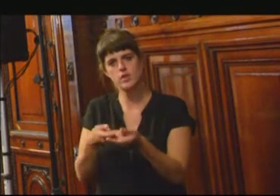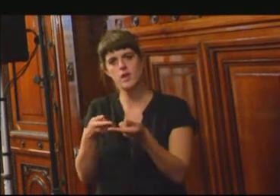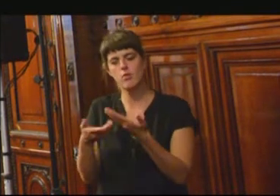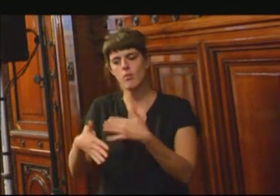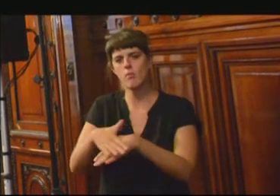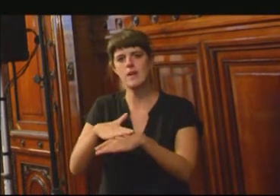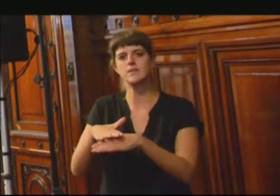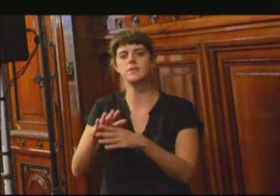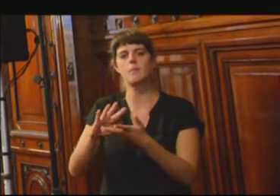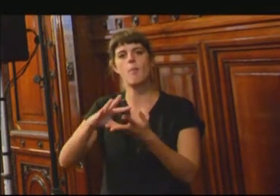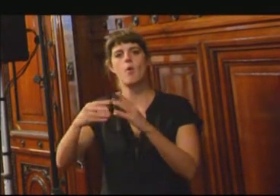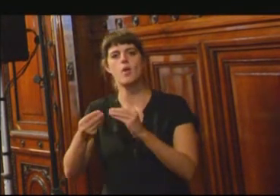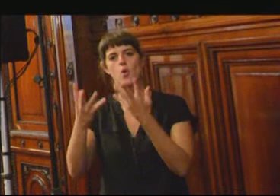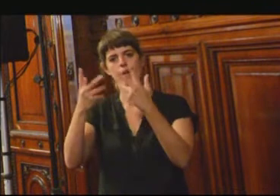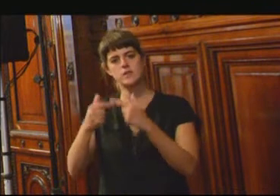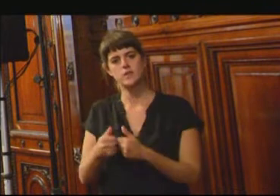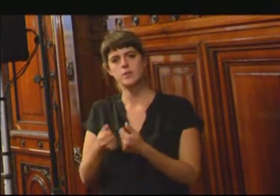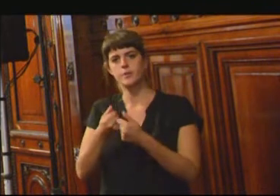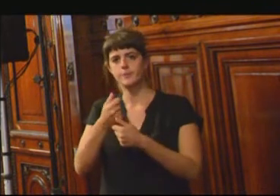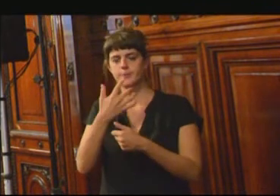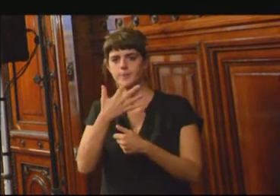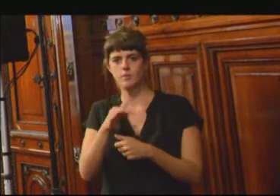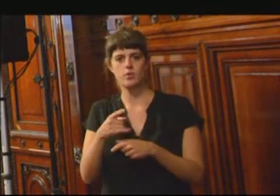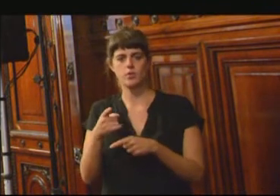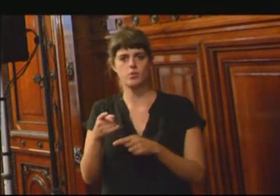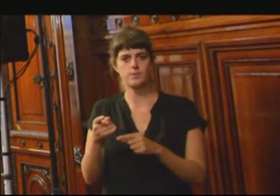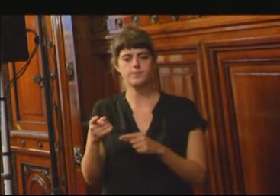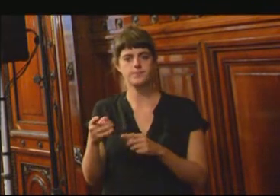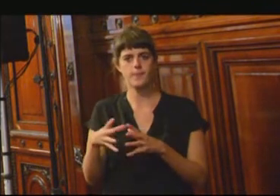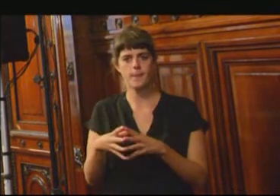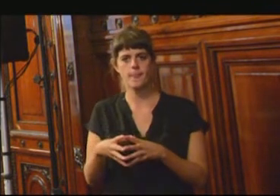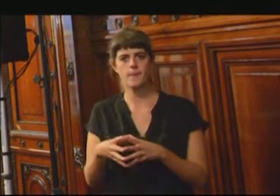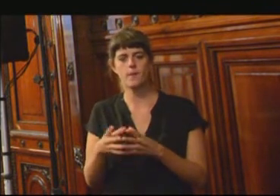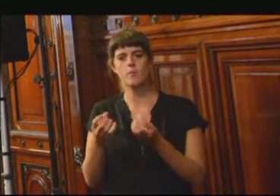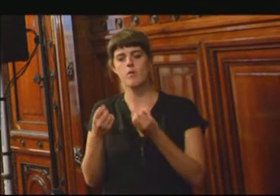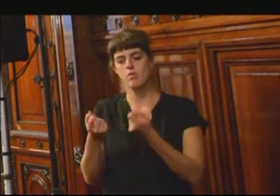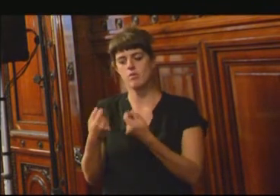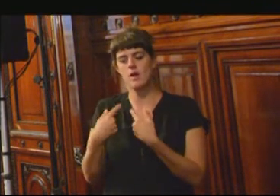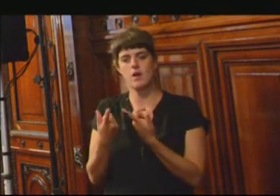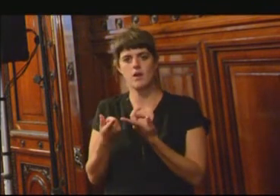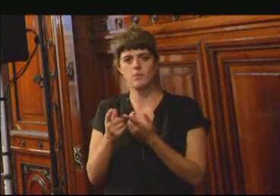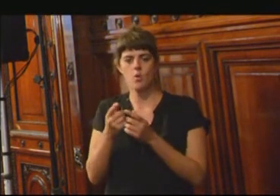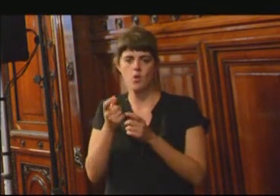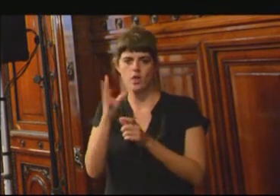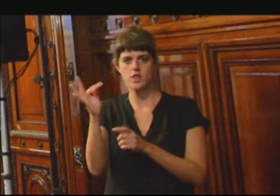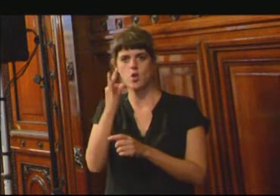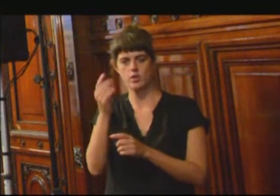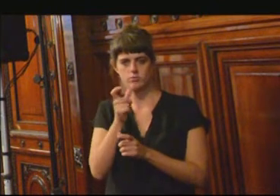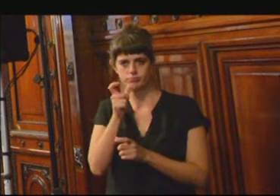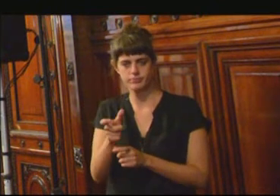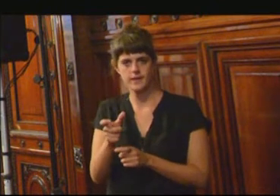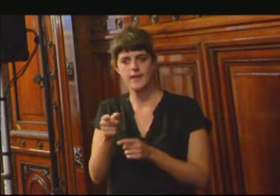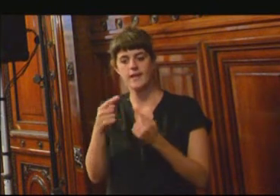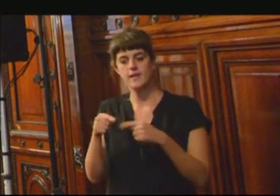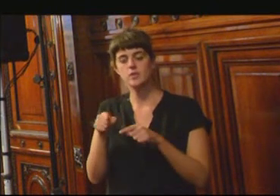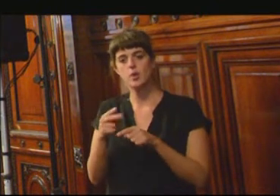como es la organización requerida. que ya ellos, por darles un sustento teórico, va a permitir que